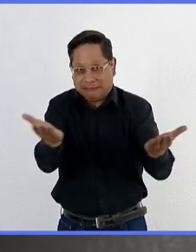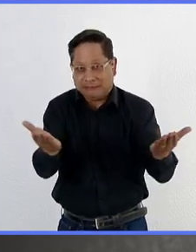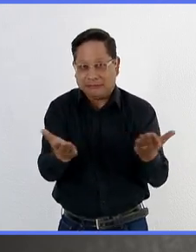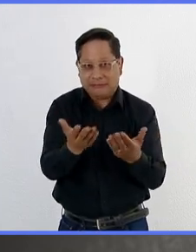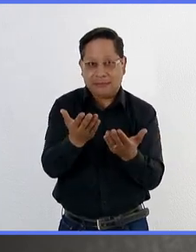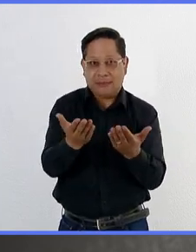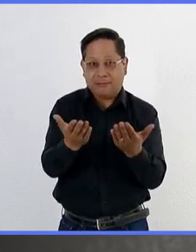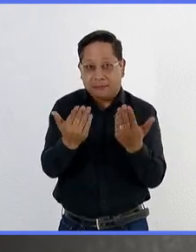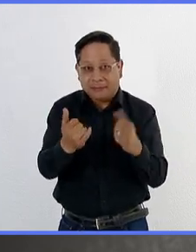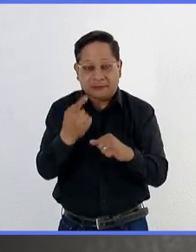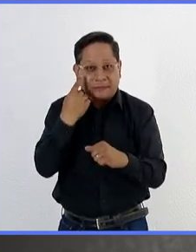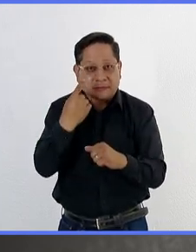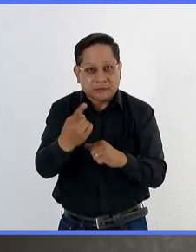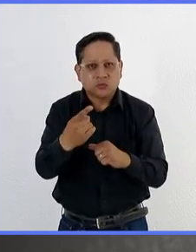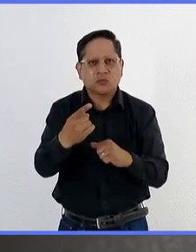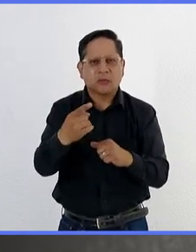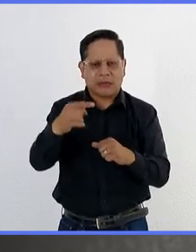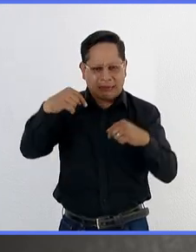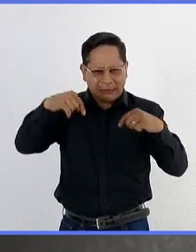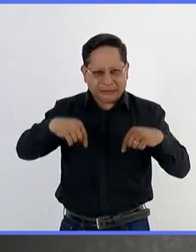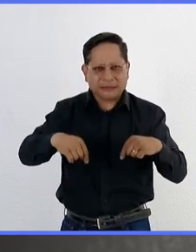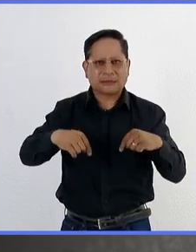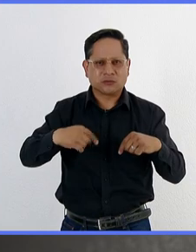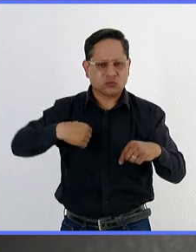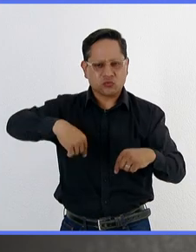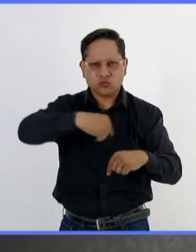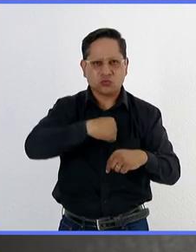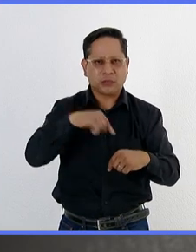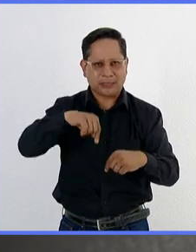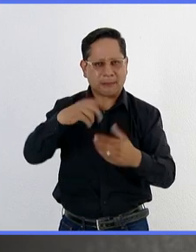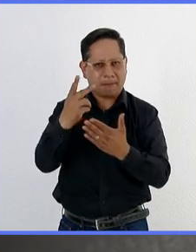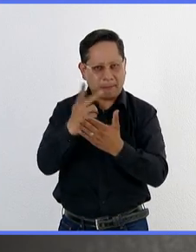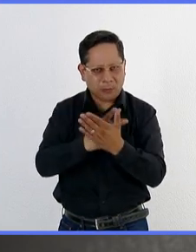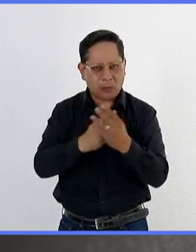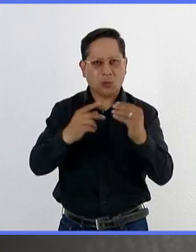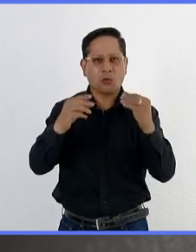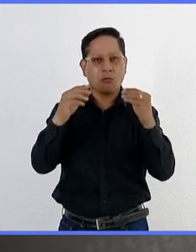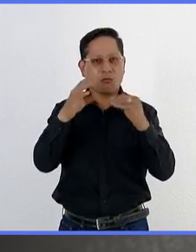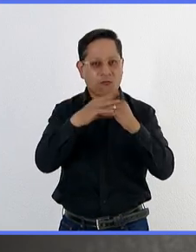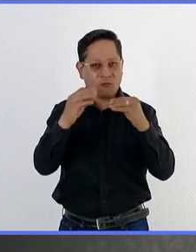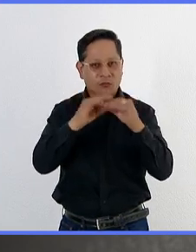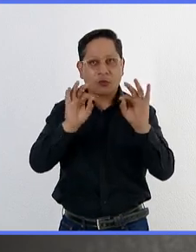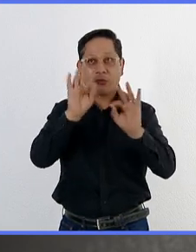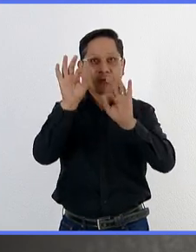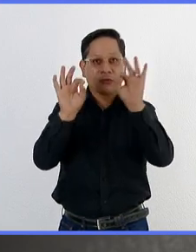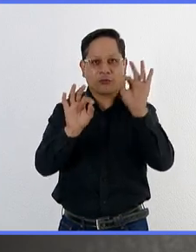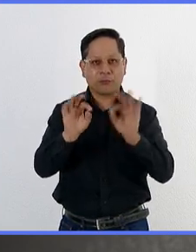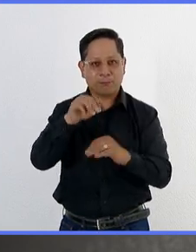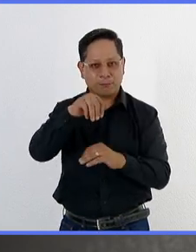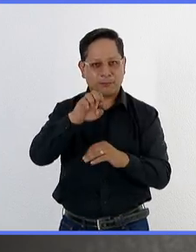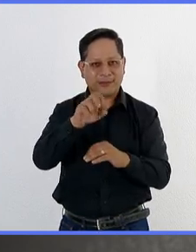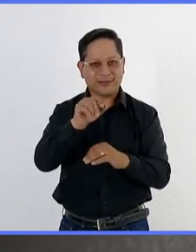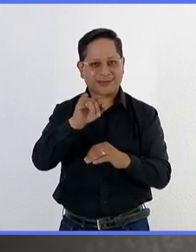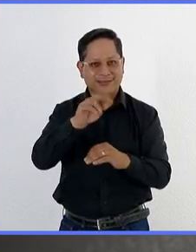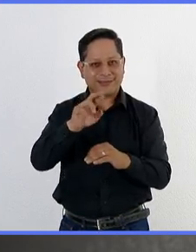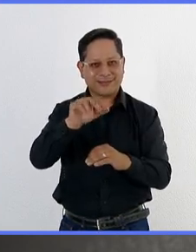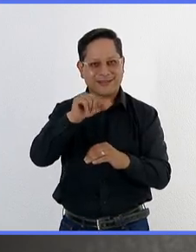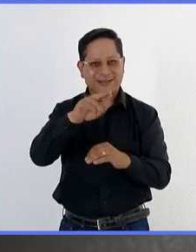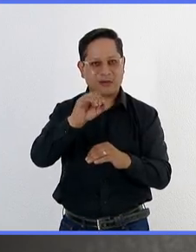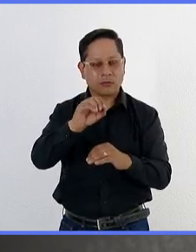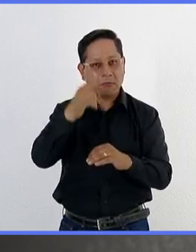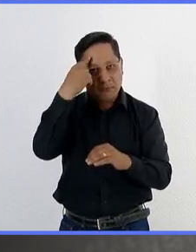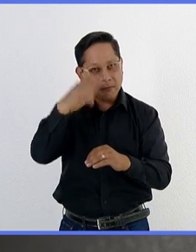ciudadanía que confíe en las acciones que hacemos en el programa Mosca del Mediterráneo, que van enfocadas al bienestar